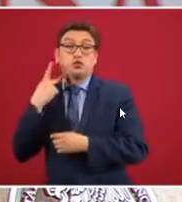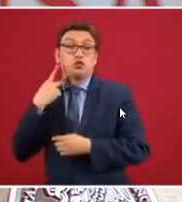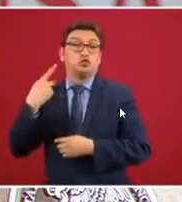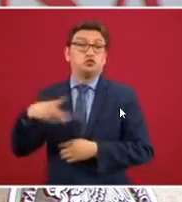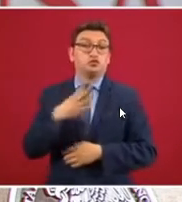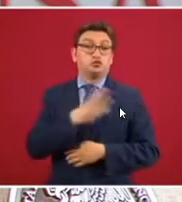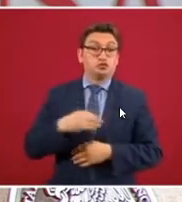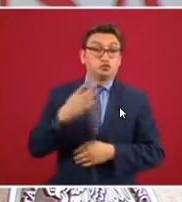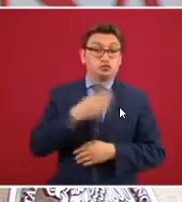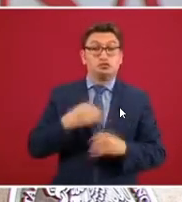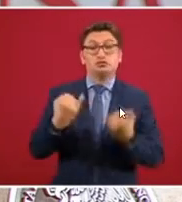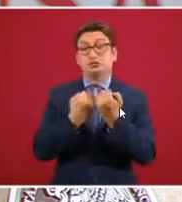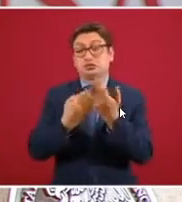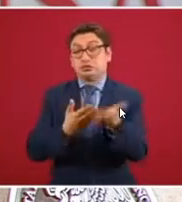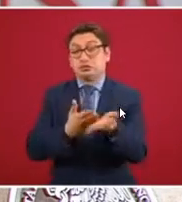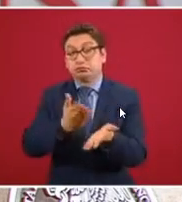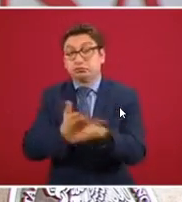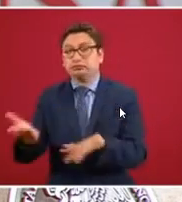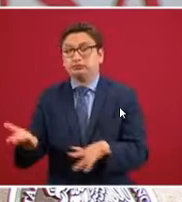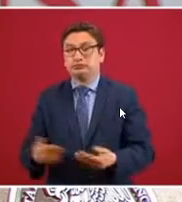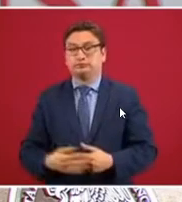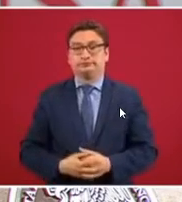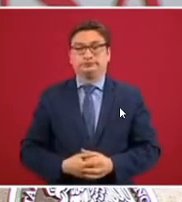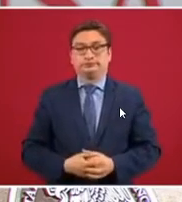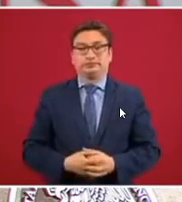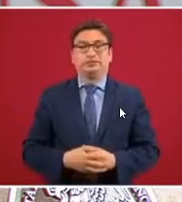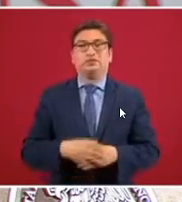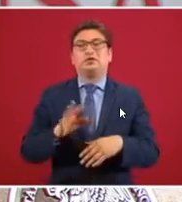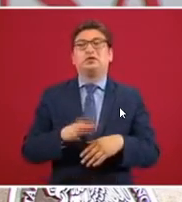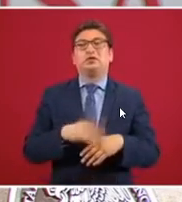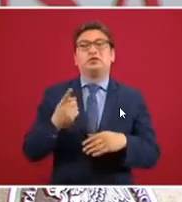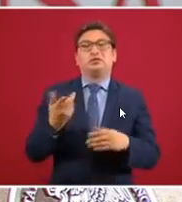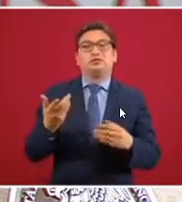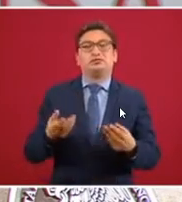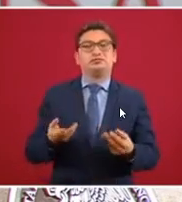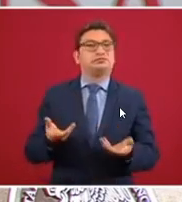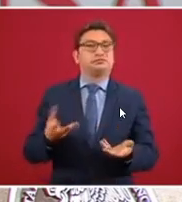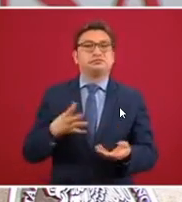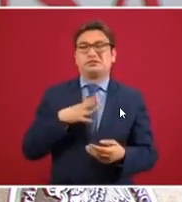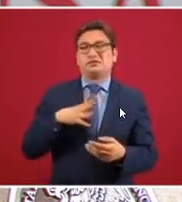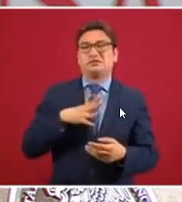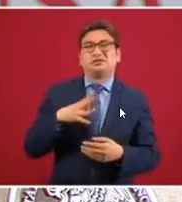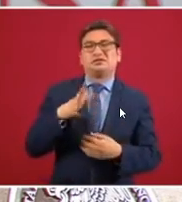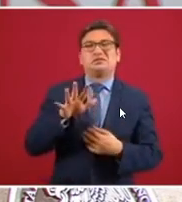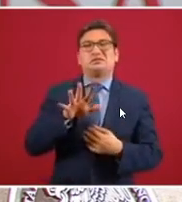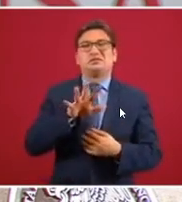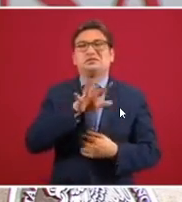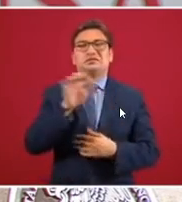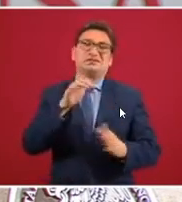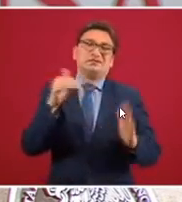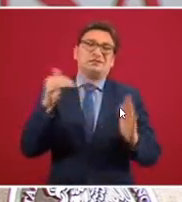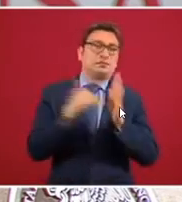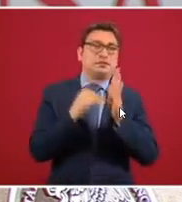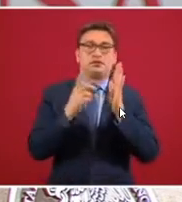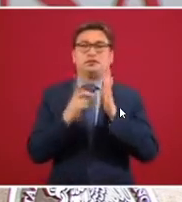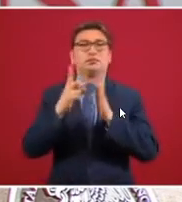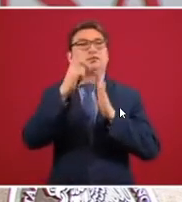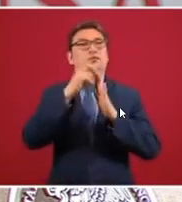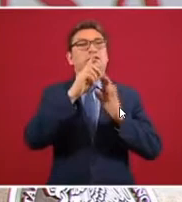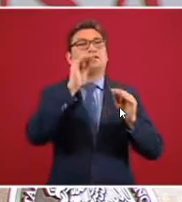políticos. Tenemos como 500 mil departamentos